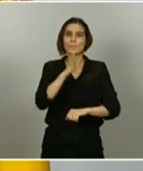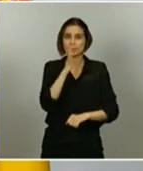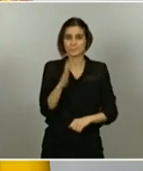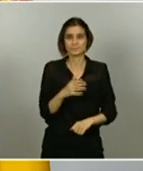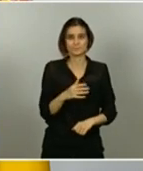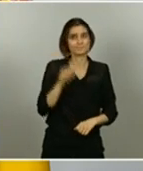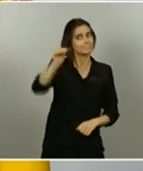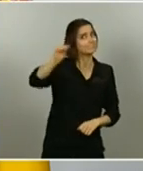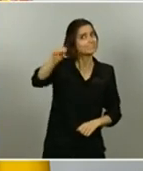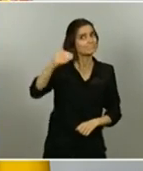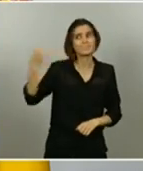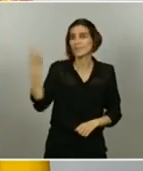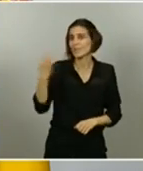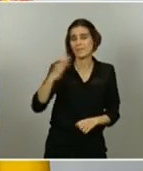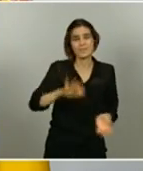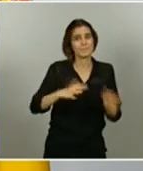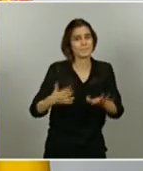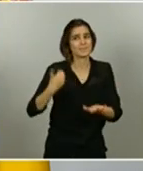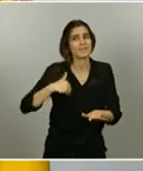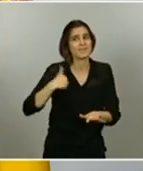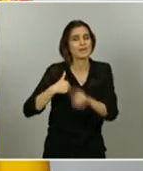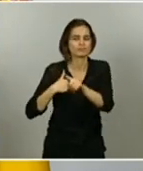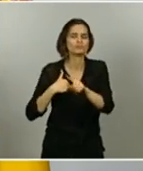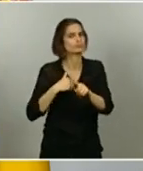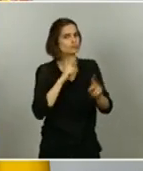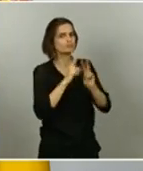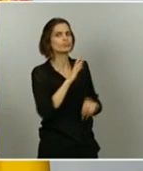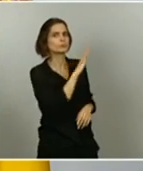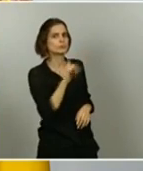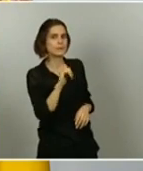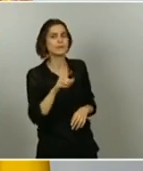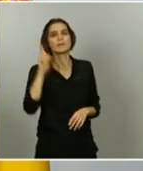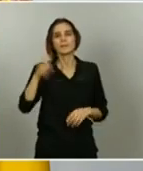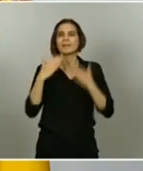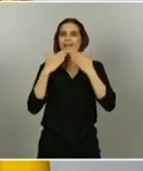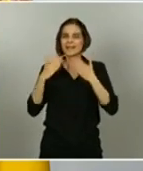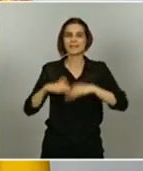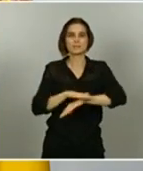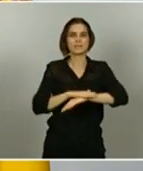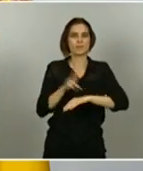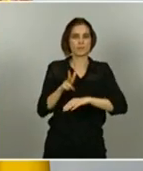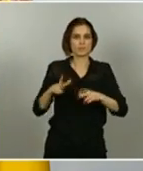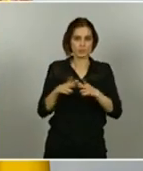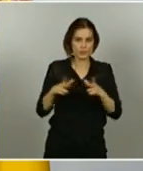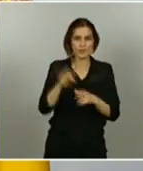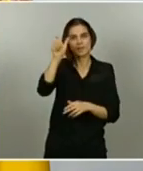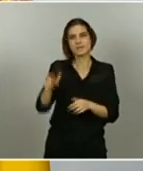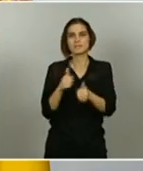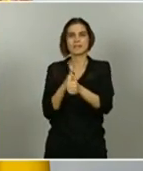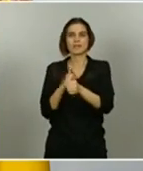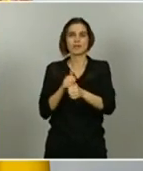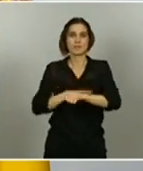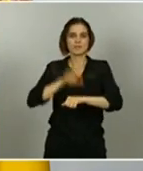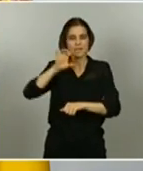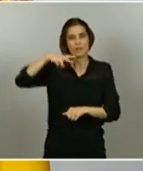para sacar esto adelante lo antes posible y quiero dar las gracias al Ministerio de Derechos Sociales, a su secretario de Estado, Nacho Álvarez, a Jorge